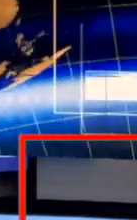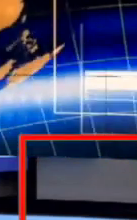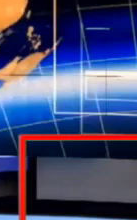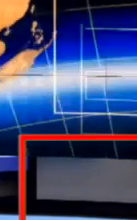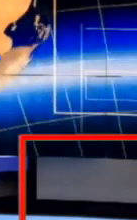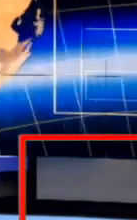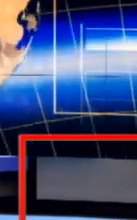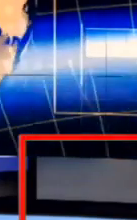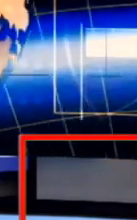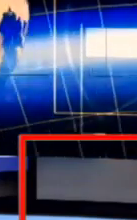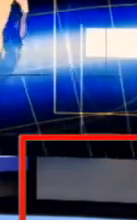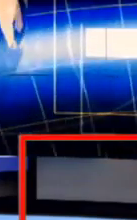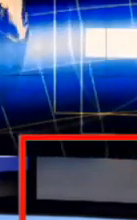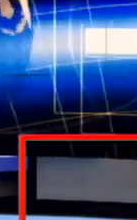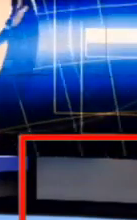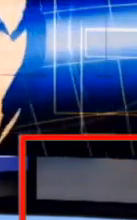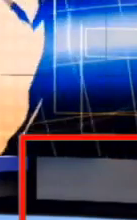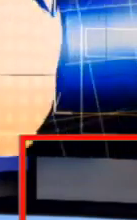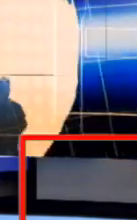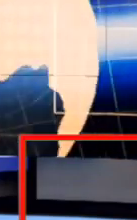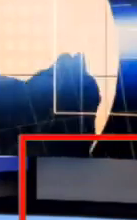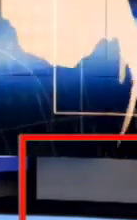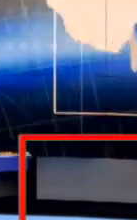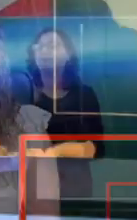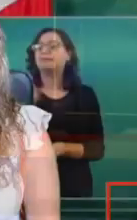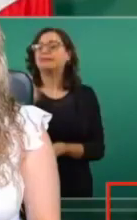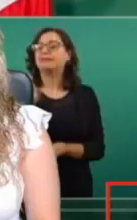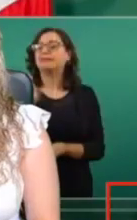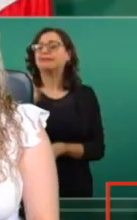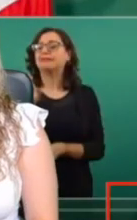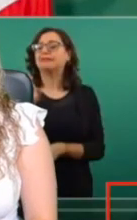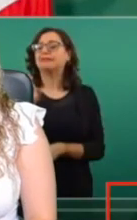de la oposición de nuestro país.